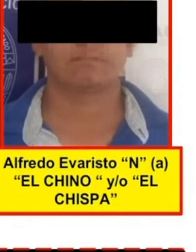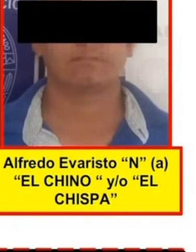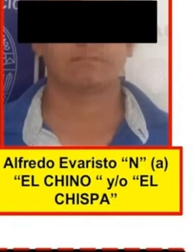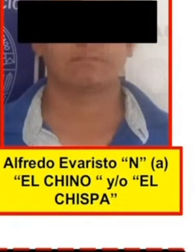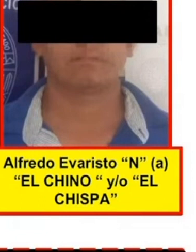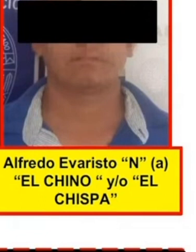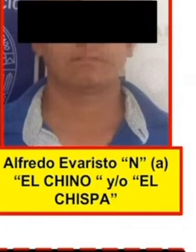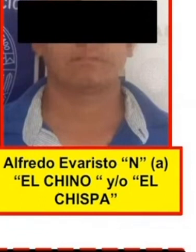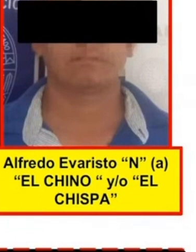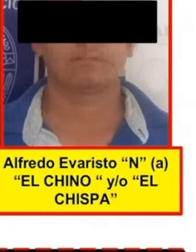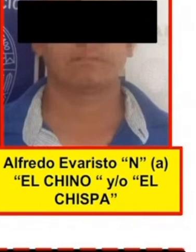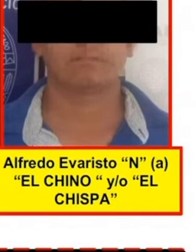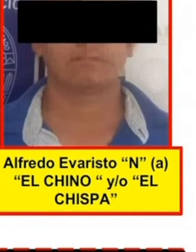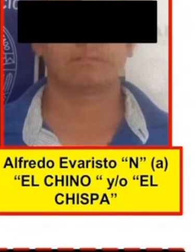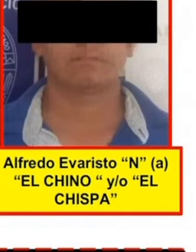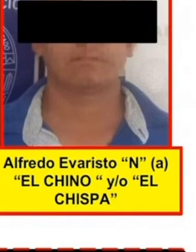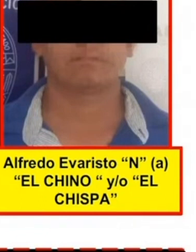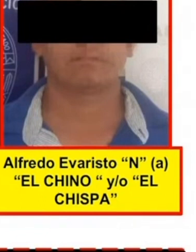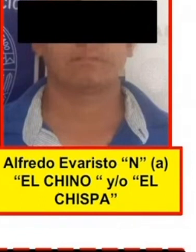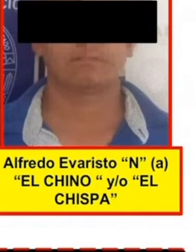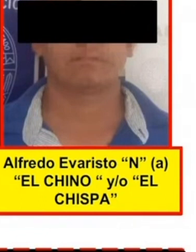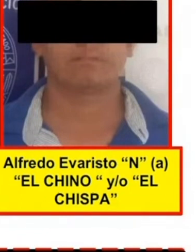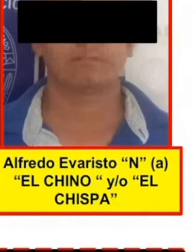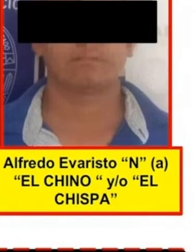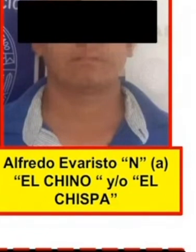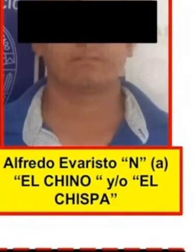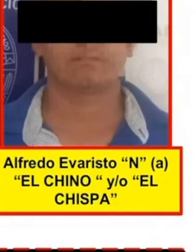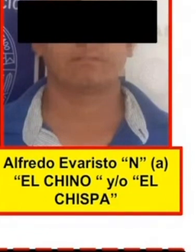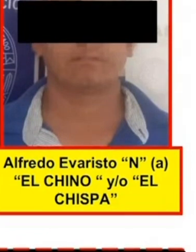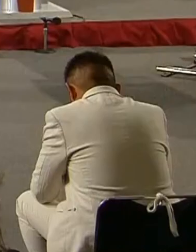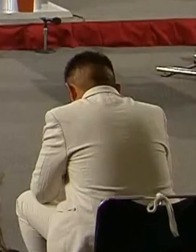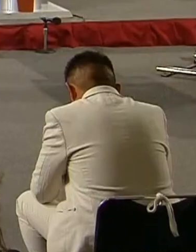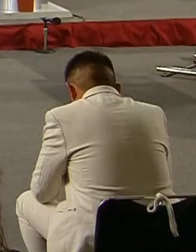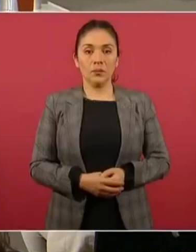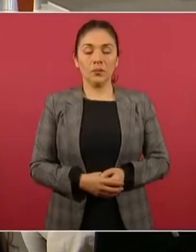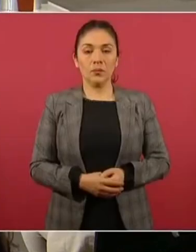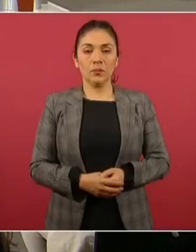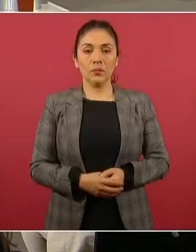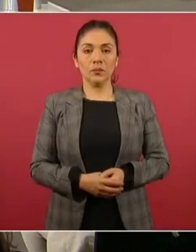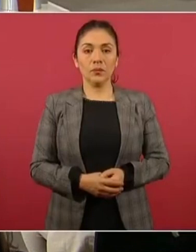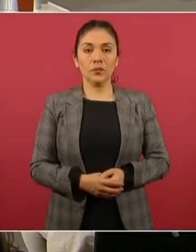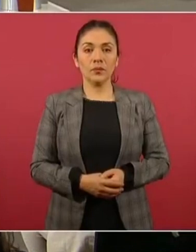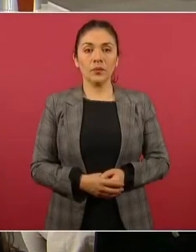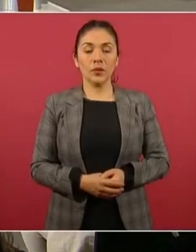alerta también migratoria al respecto para dar con su paradero y sujetarlo a proceso penal. Siguiente.